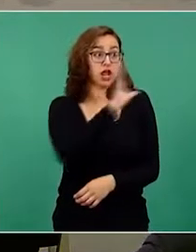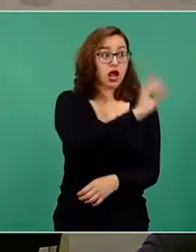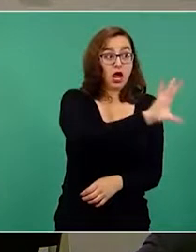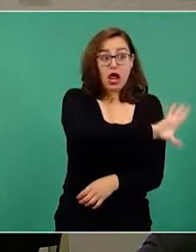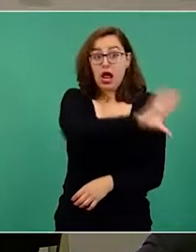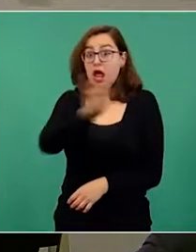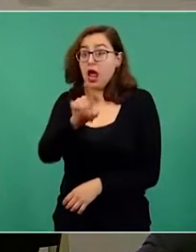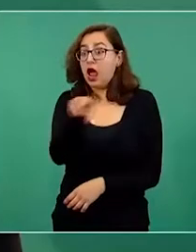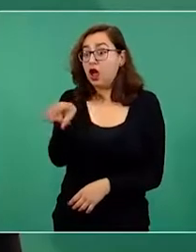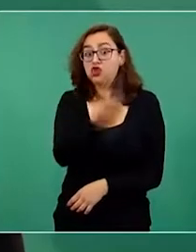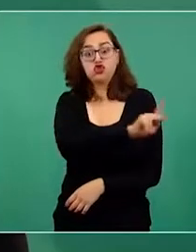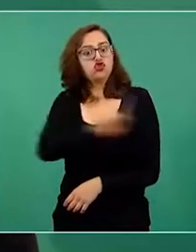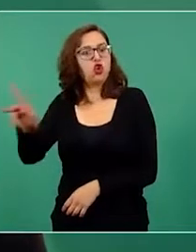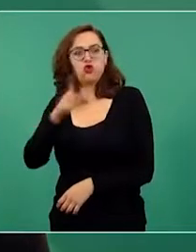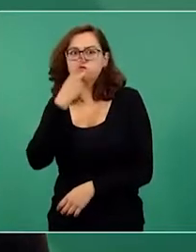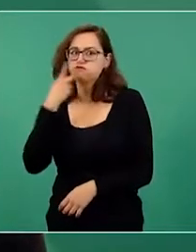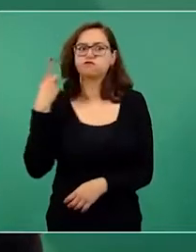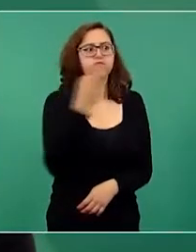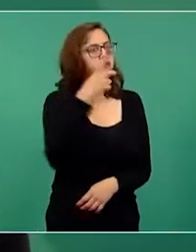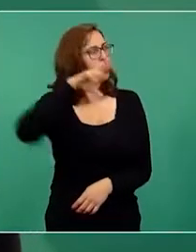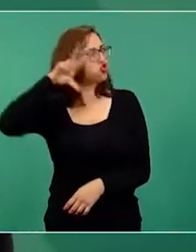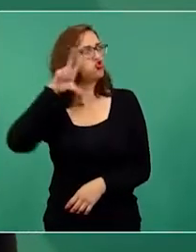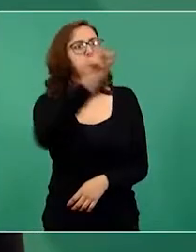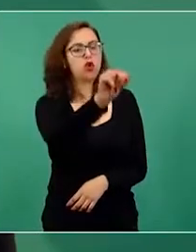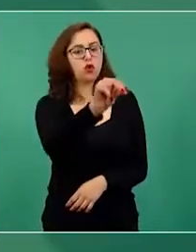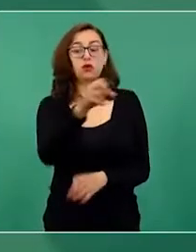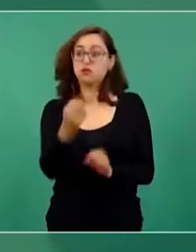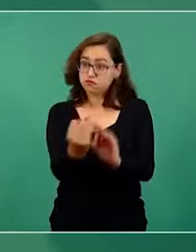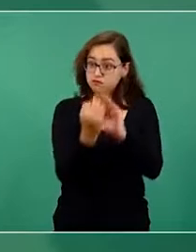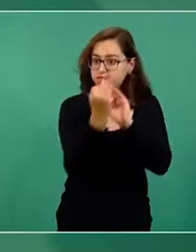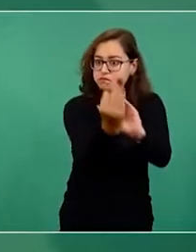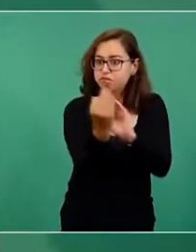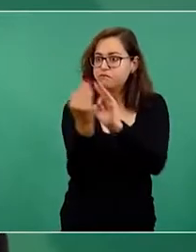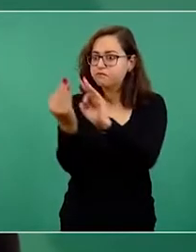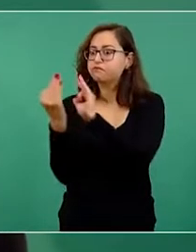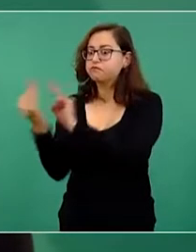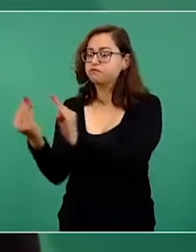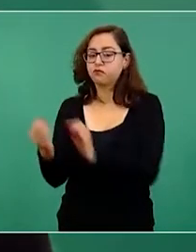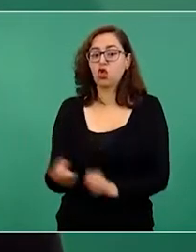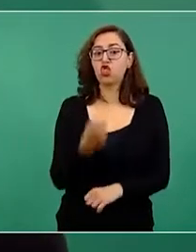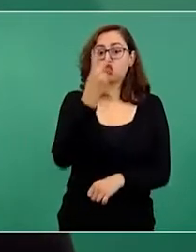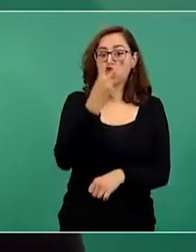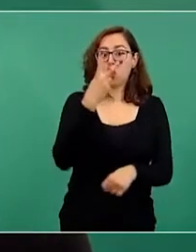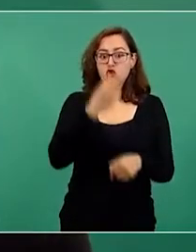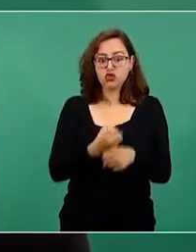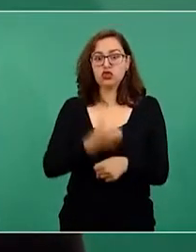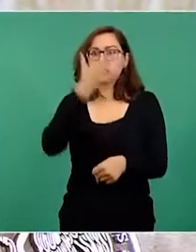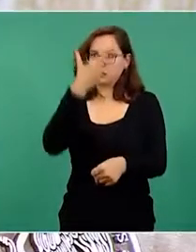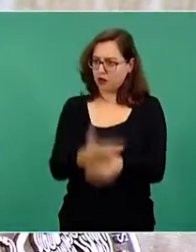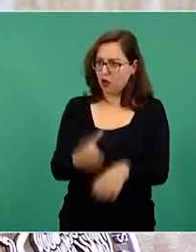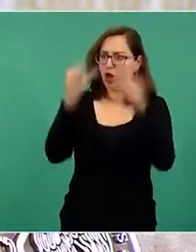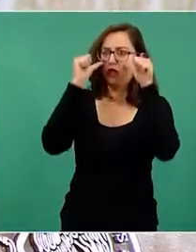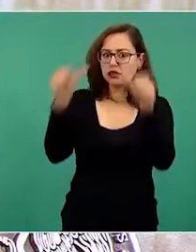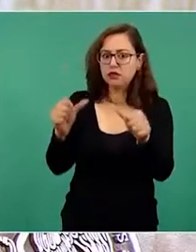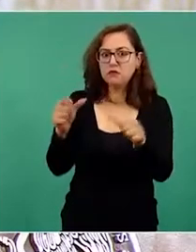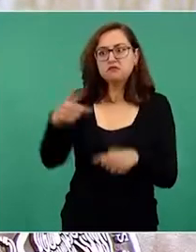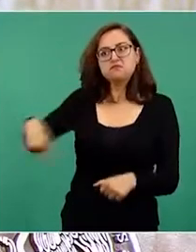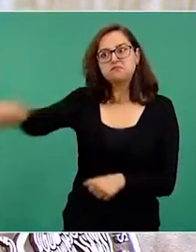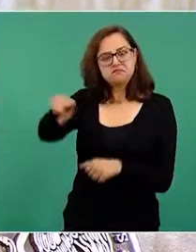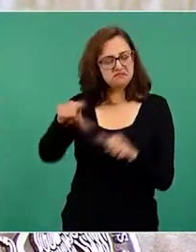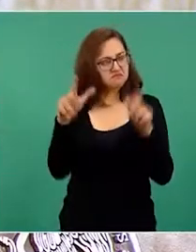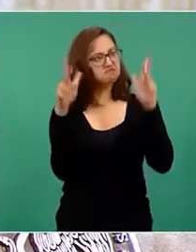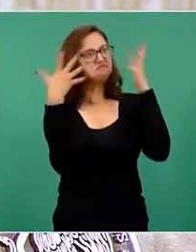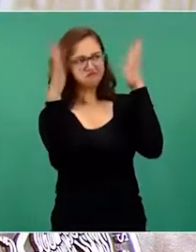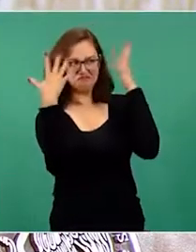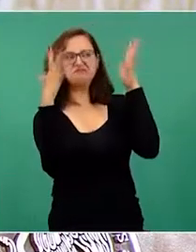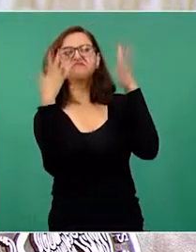unísono que no. Y cuando les informó que serían atendidos por dos secretarios, le aplaudieron. Sin embargo,